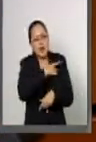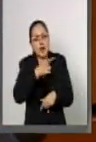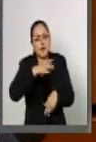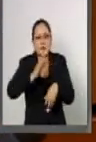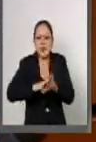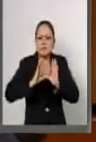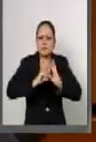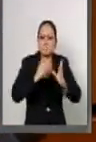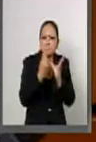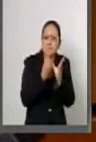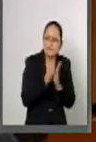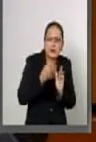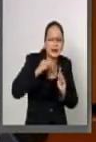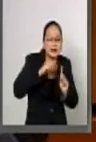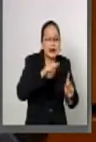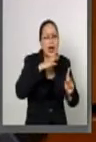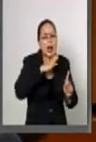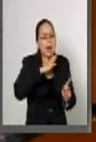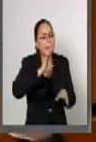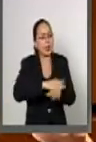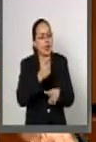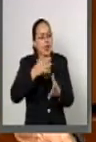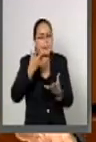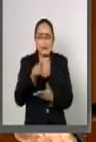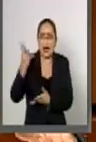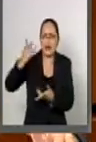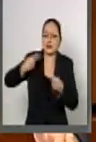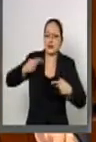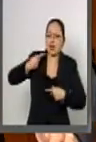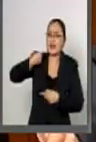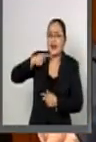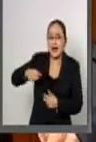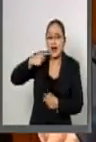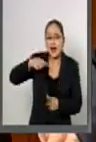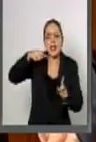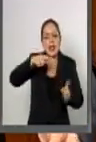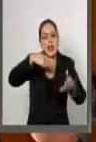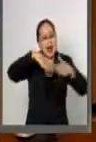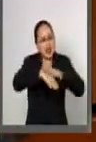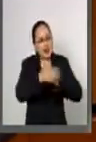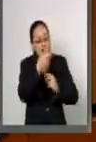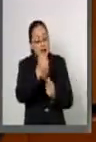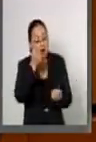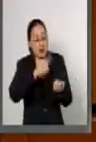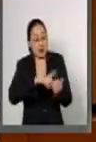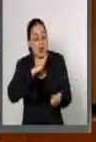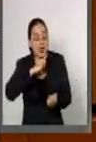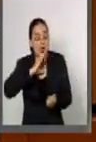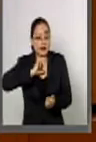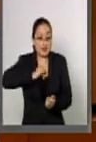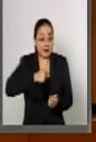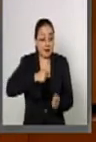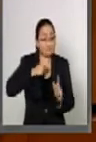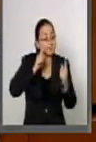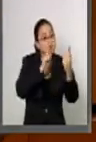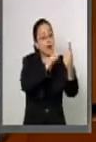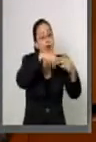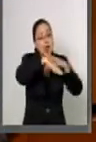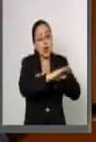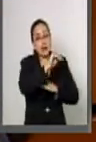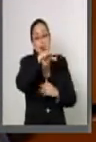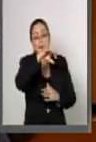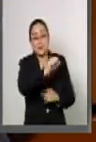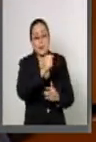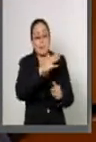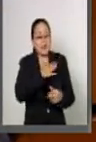SIDA ya que existen múltiples quejas de ciudadanos que en esta condición de salud han sido afectados en